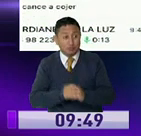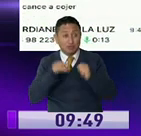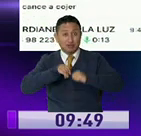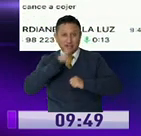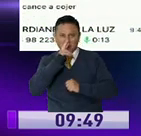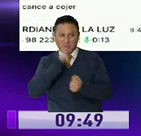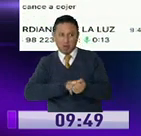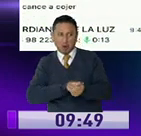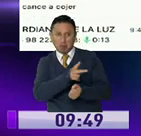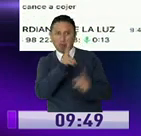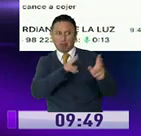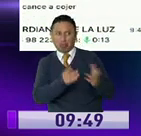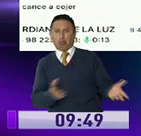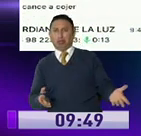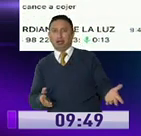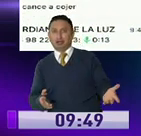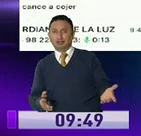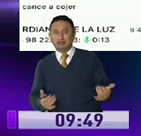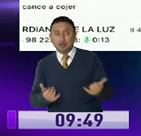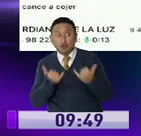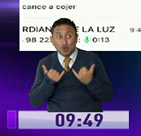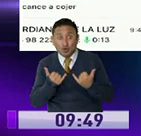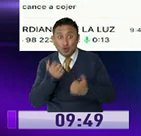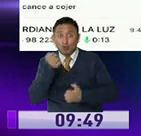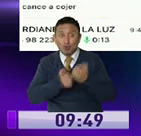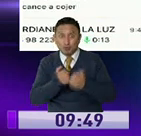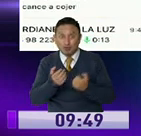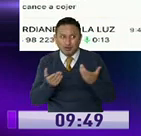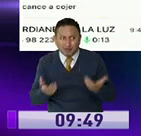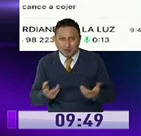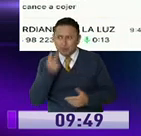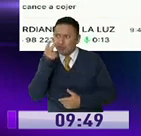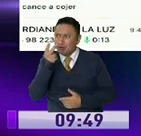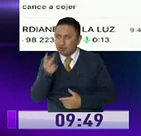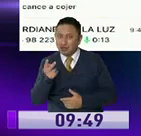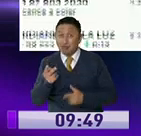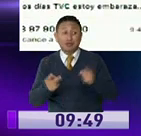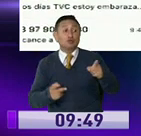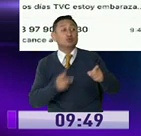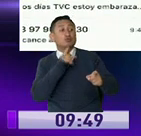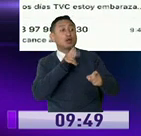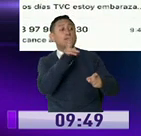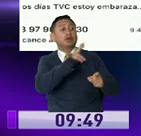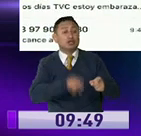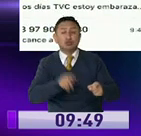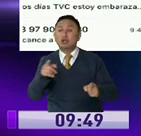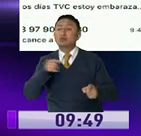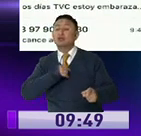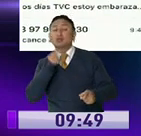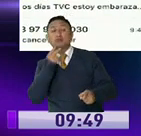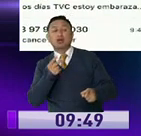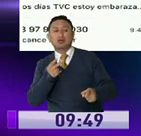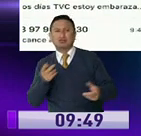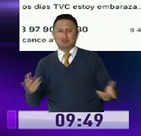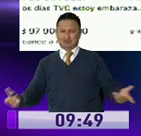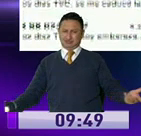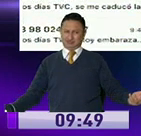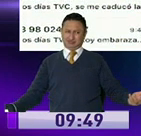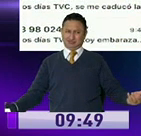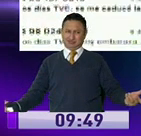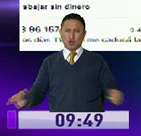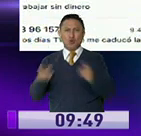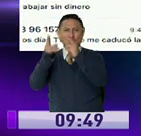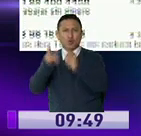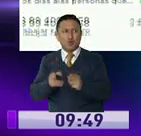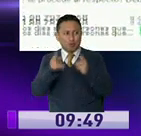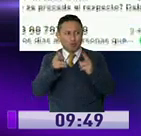racistas en esta pandemia que vivimos, estamos mirándonos de qué nacionalidad eres, cómo hablas. Oye, somos seres